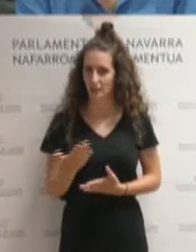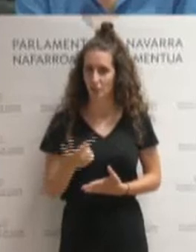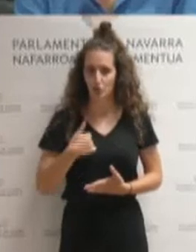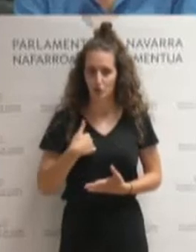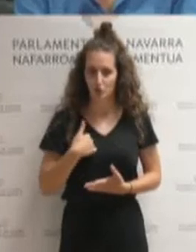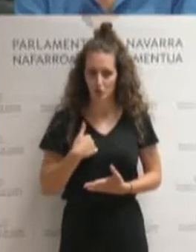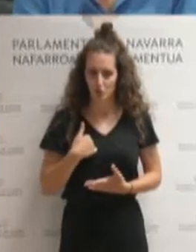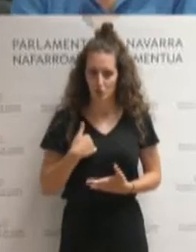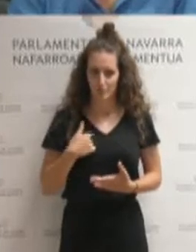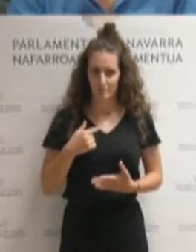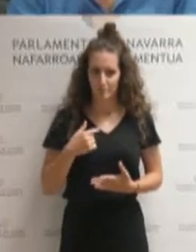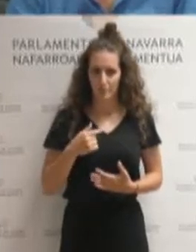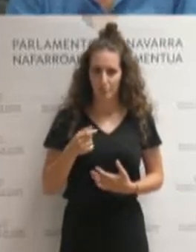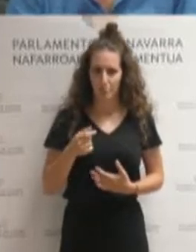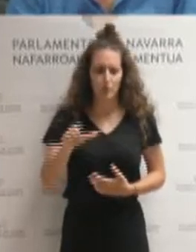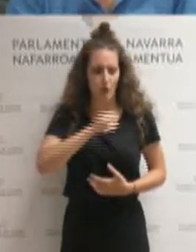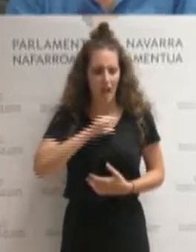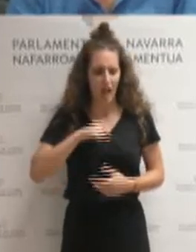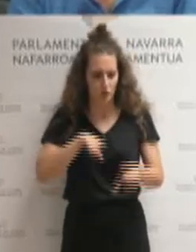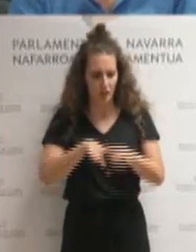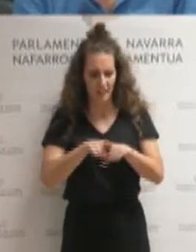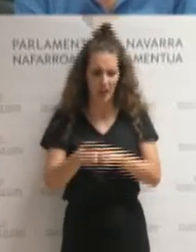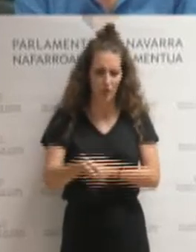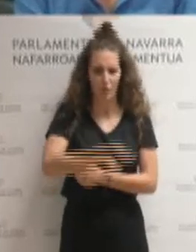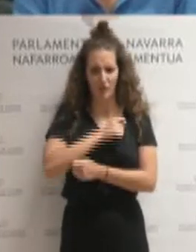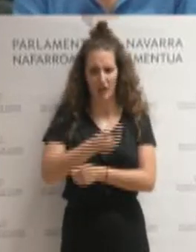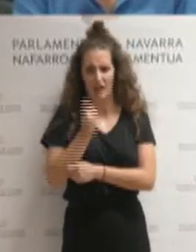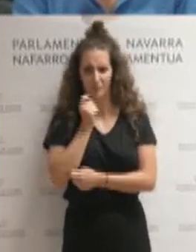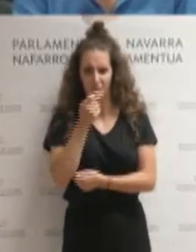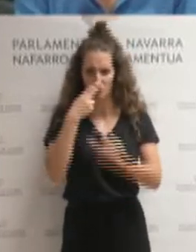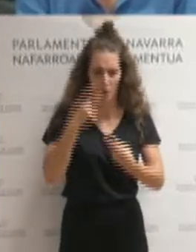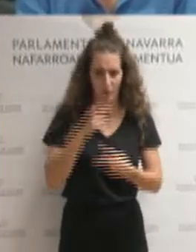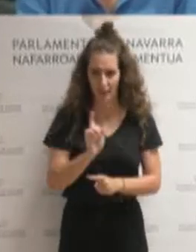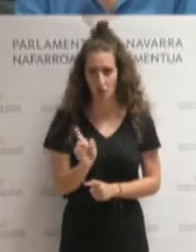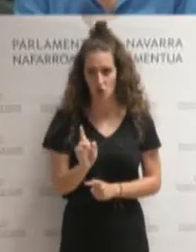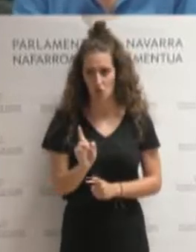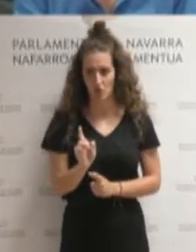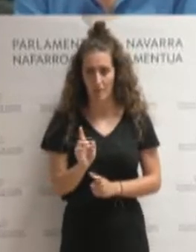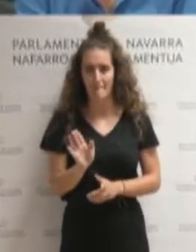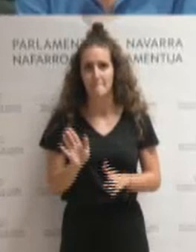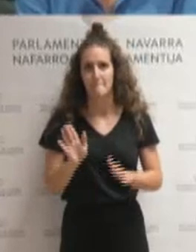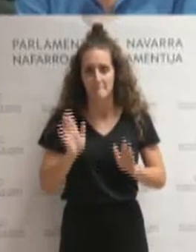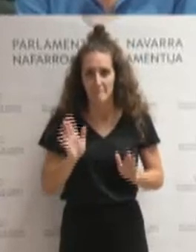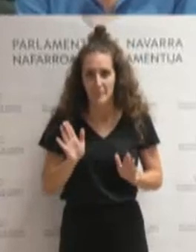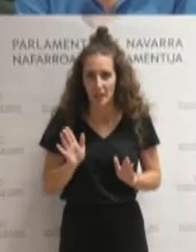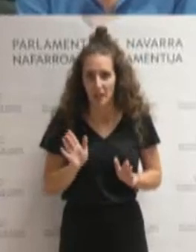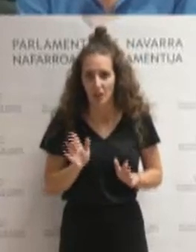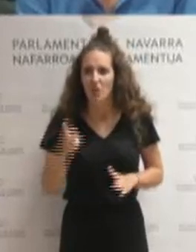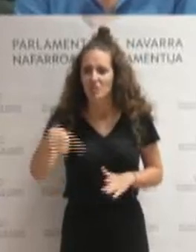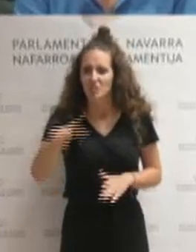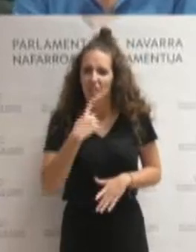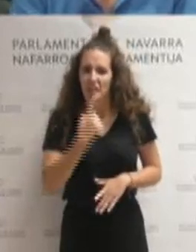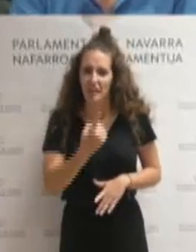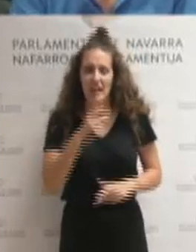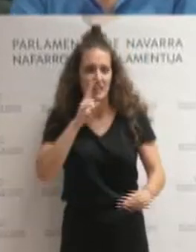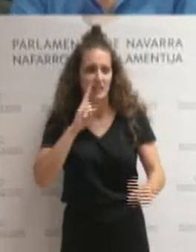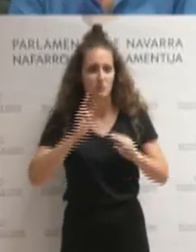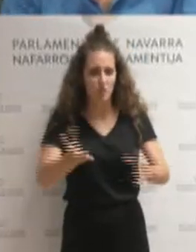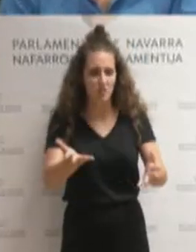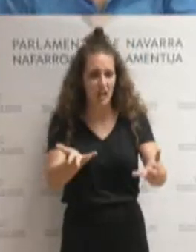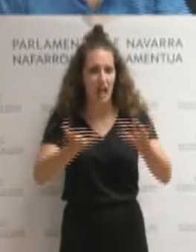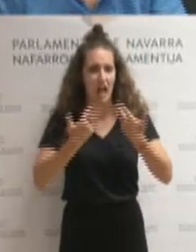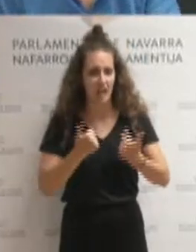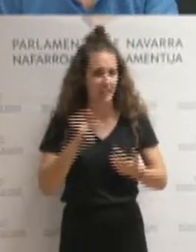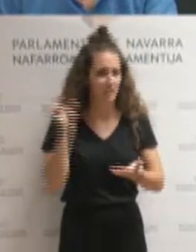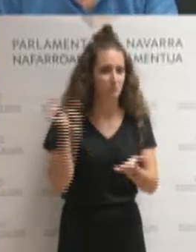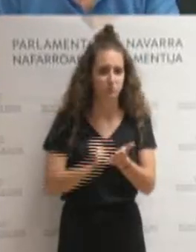autocrítica, en fin, una flagelación pública. Pero decir que la respuesta ha sido ágil y rápida.